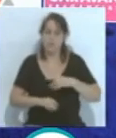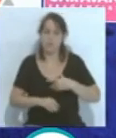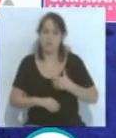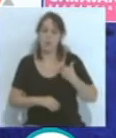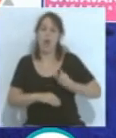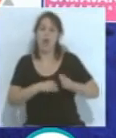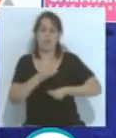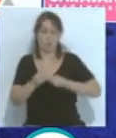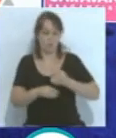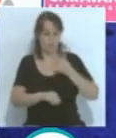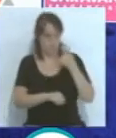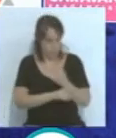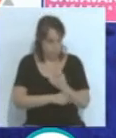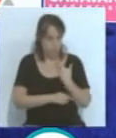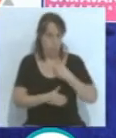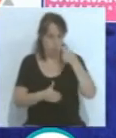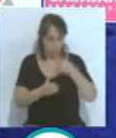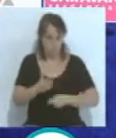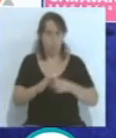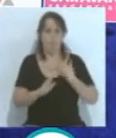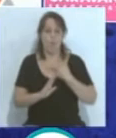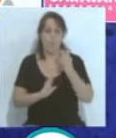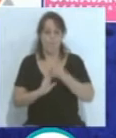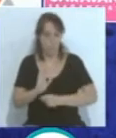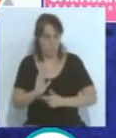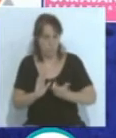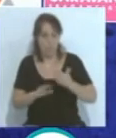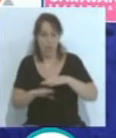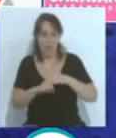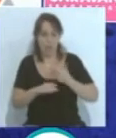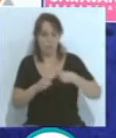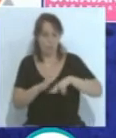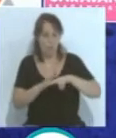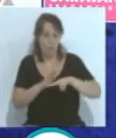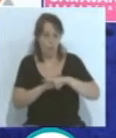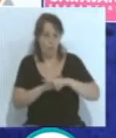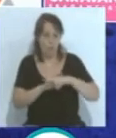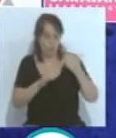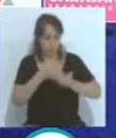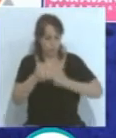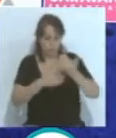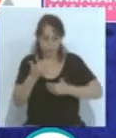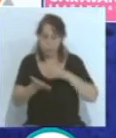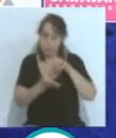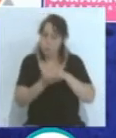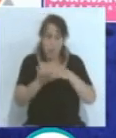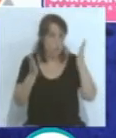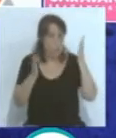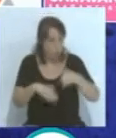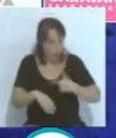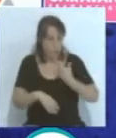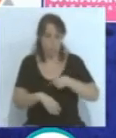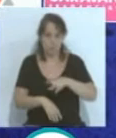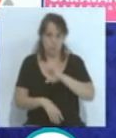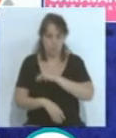afrontado con determinación, se han puesto todos los medios para que el fútbol se pusiera en marcha, eso es incuestionable, ese es un mérito que